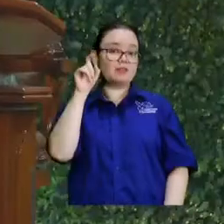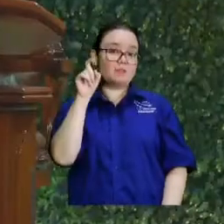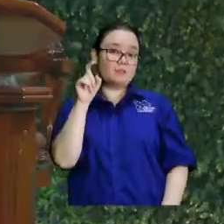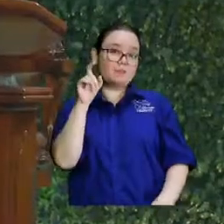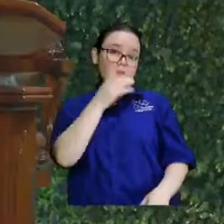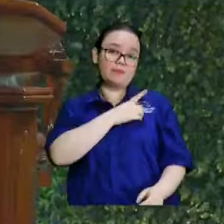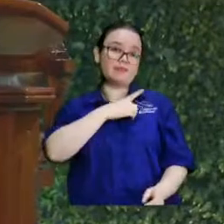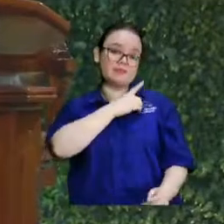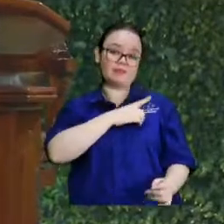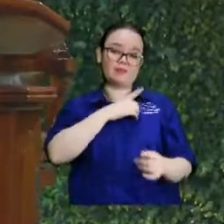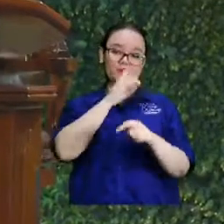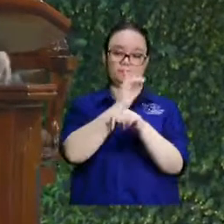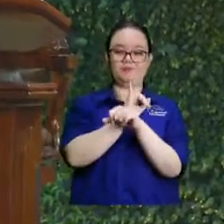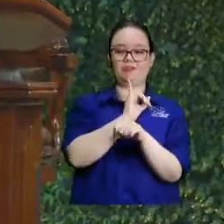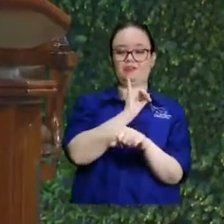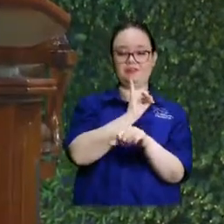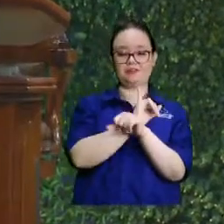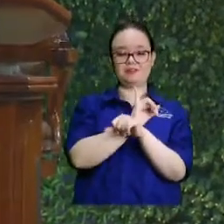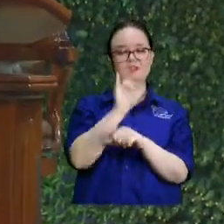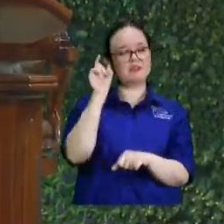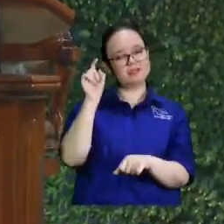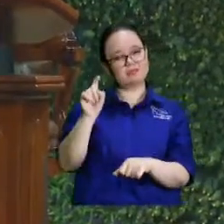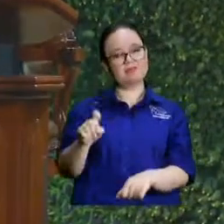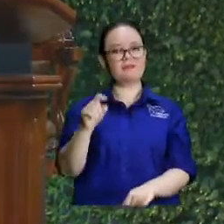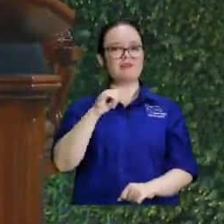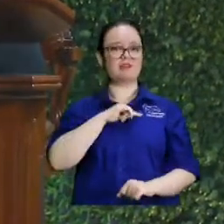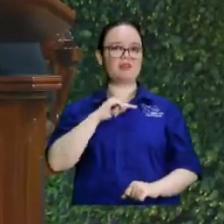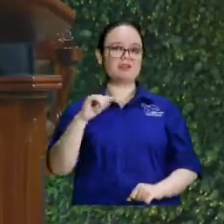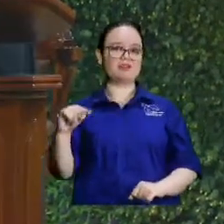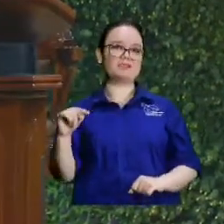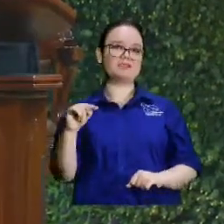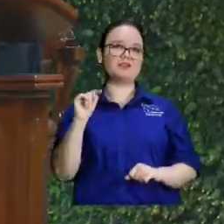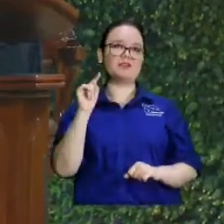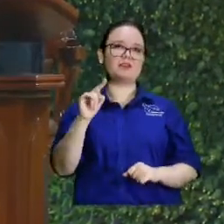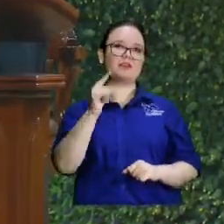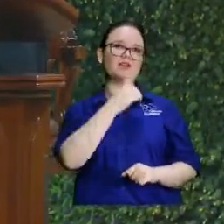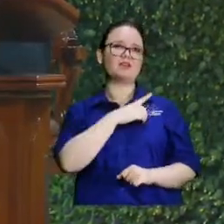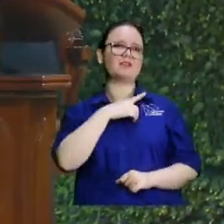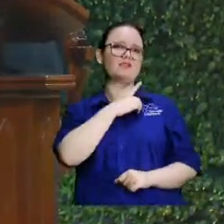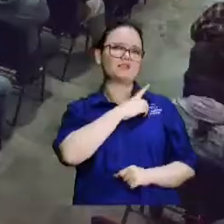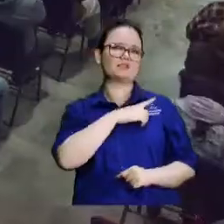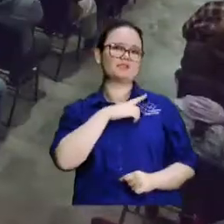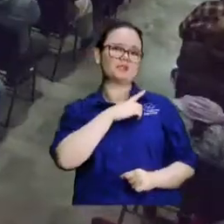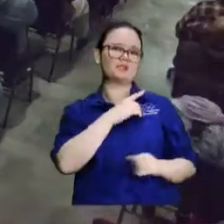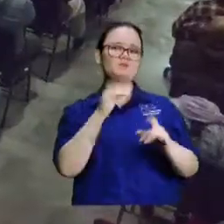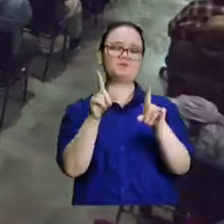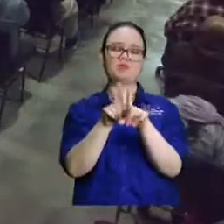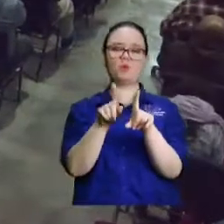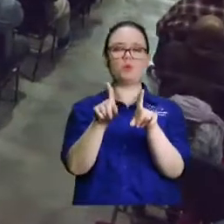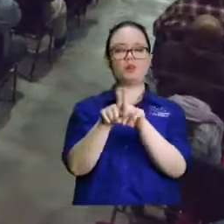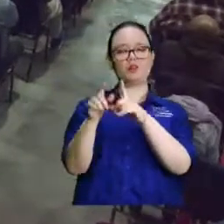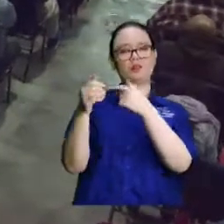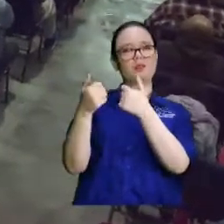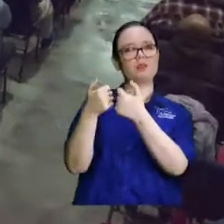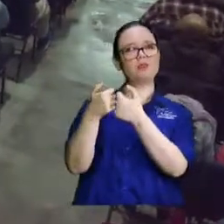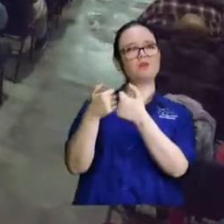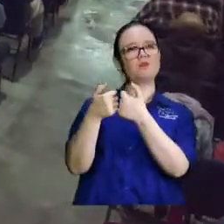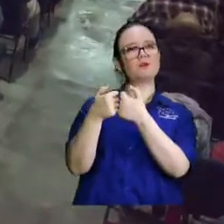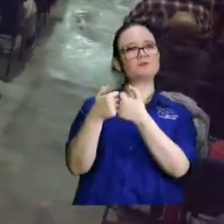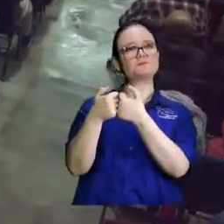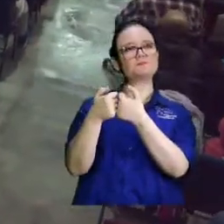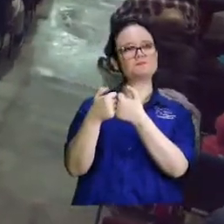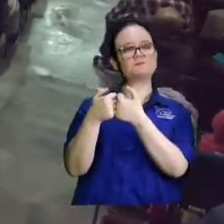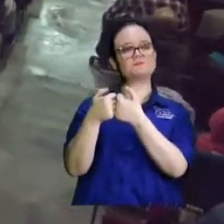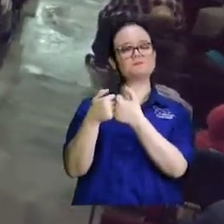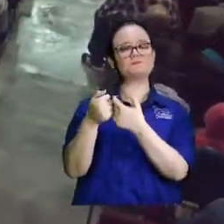el anhelo de la iglesia, ese debería de ser el respirar de la iglesia, así como una novia, ¿verdad? Así como, ¿cómo es que dice ese